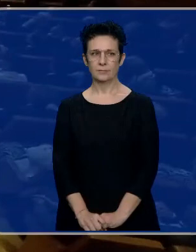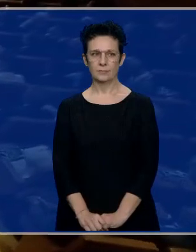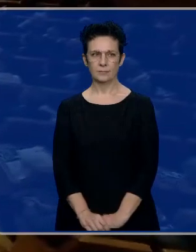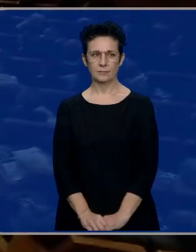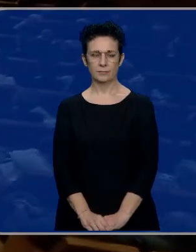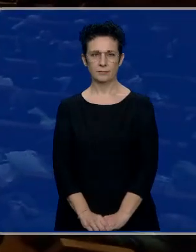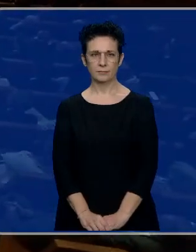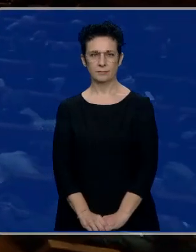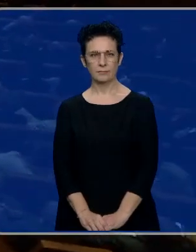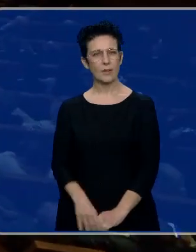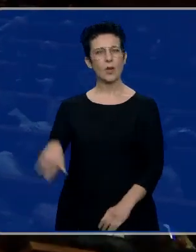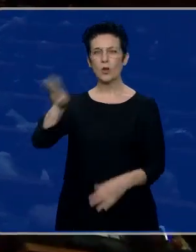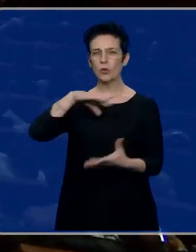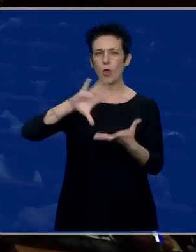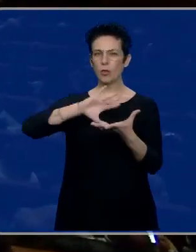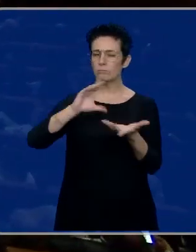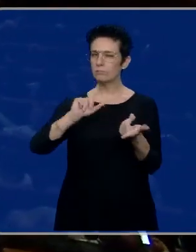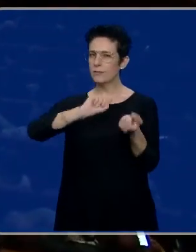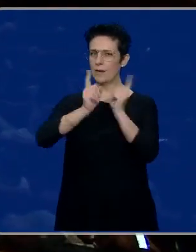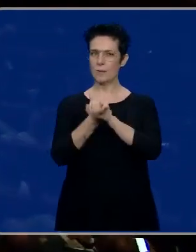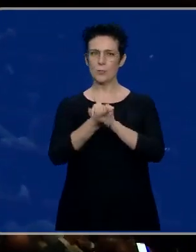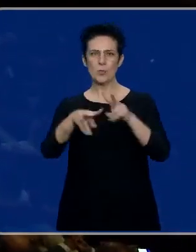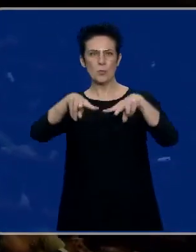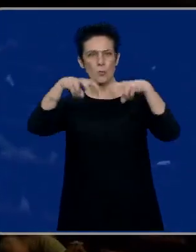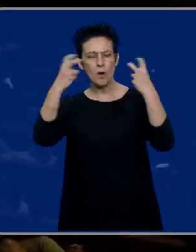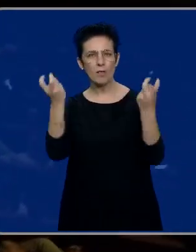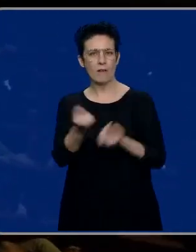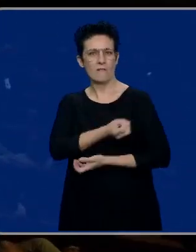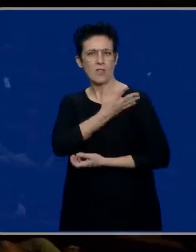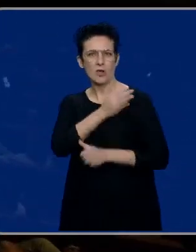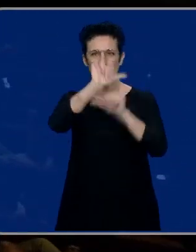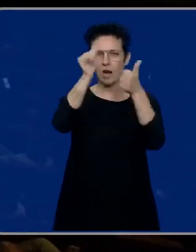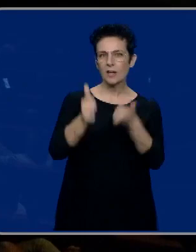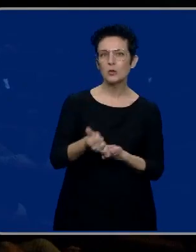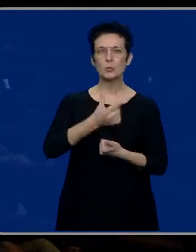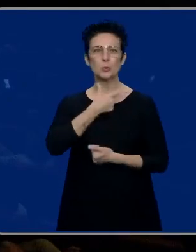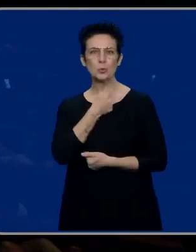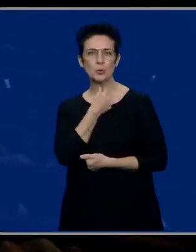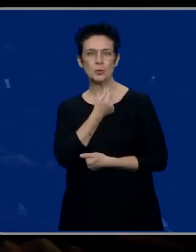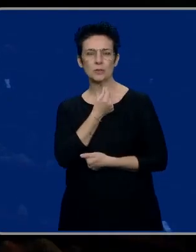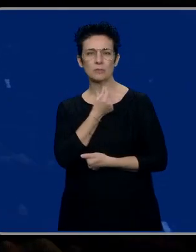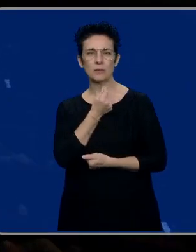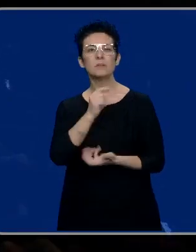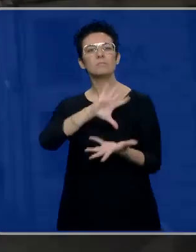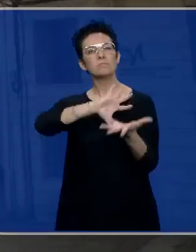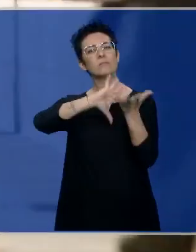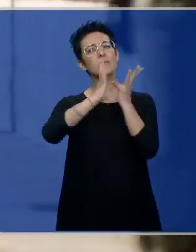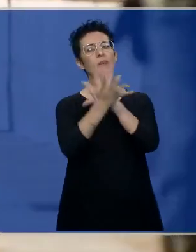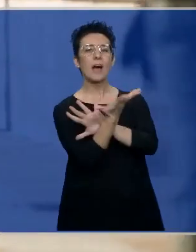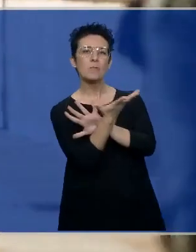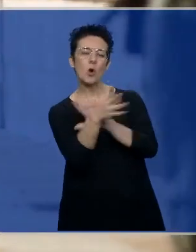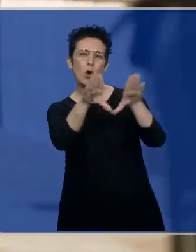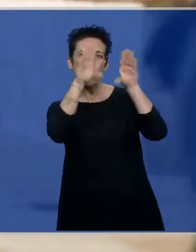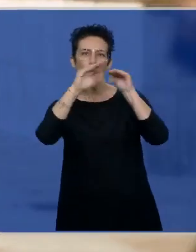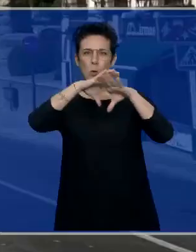Todo cambia. Las modas, las aficiones, las artes, los gustos, cambian nuestra forma de entender